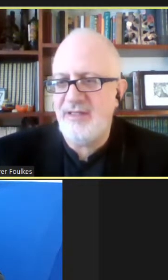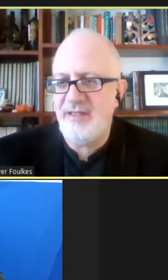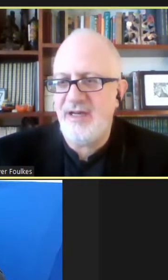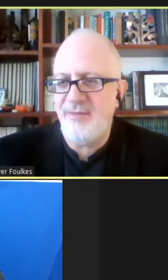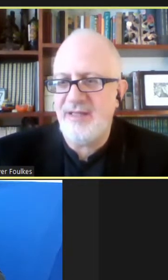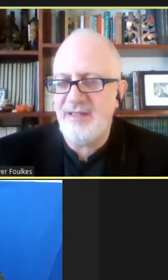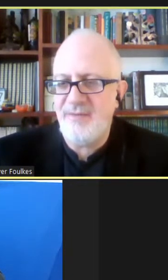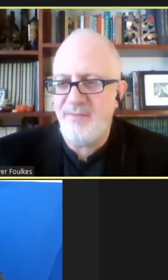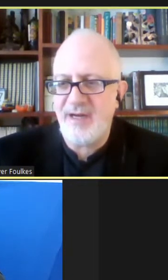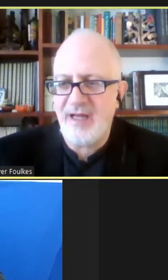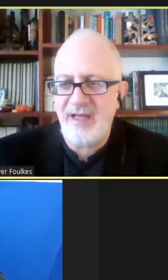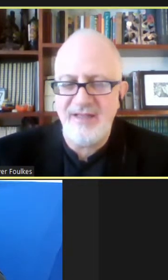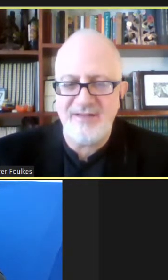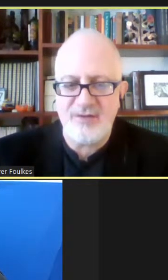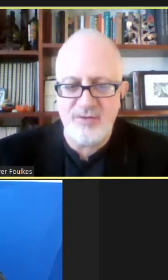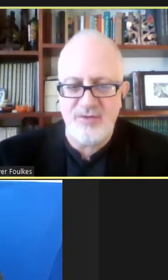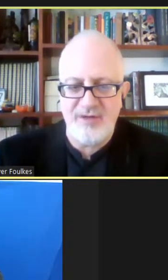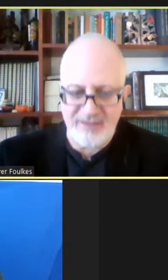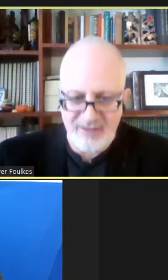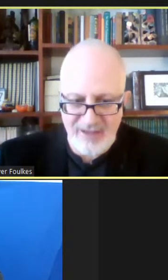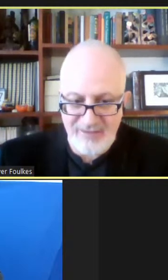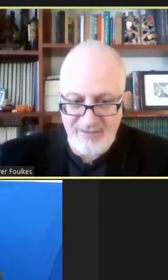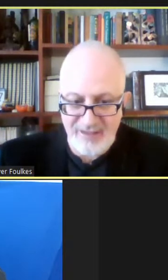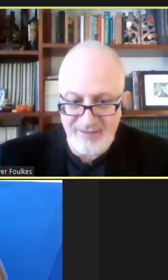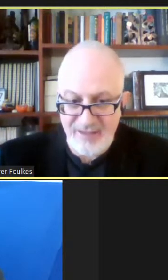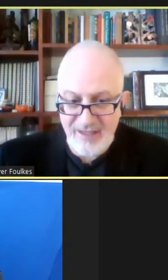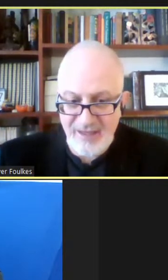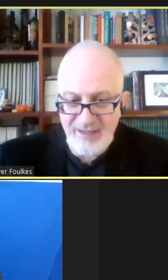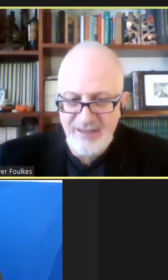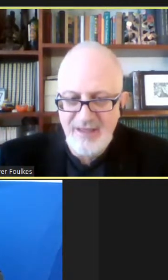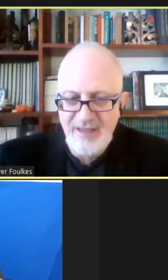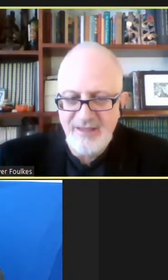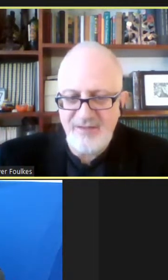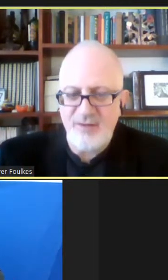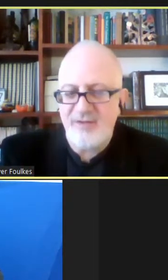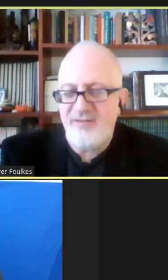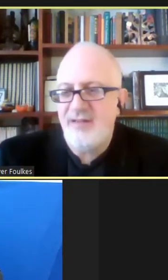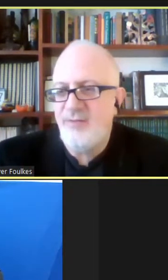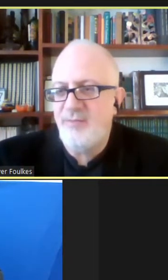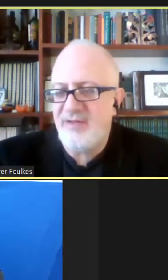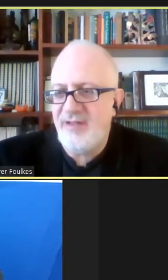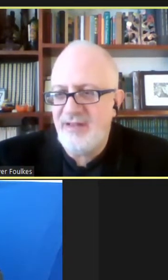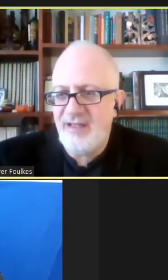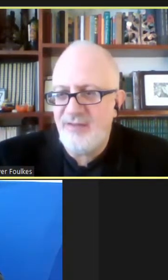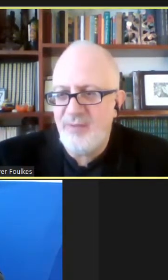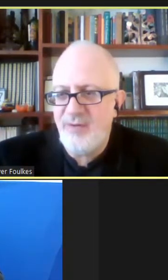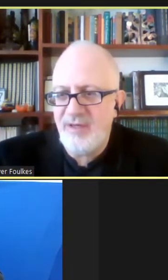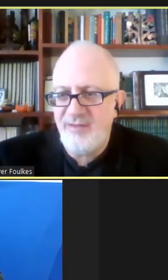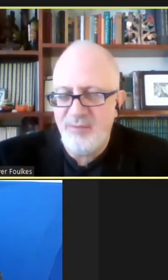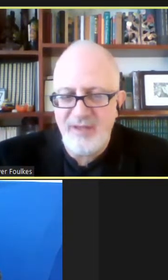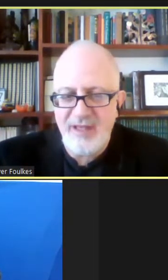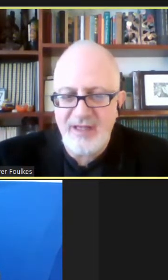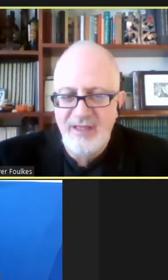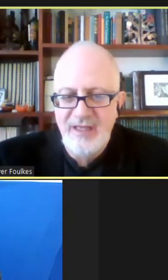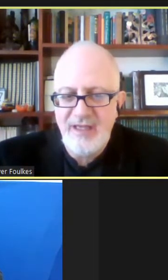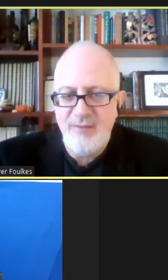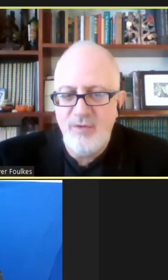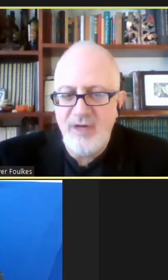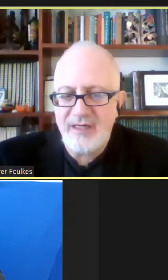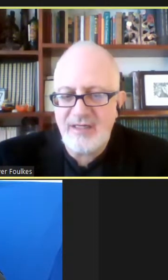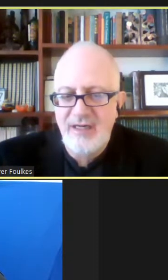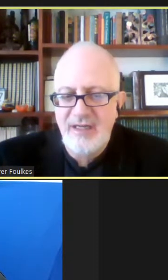es solamente relevante para el desarrollo de las actividades enseguida, sino que sientan un presente que espero que se pueda